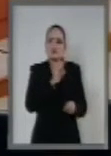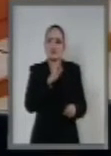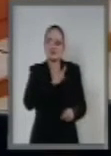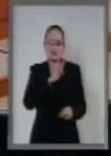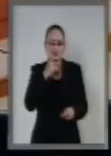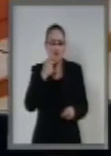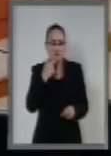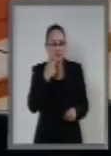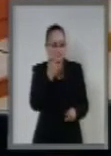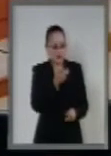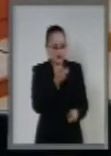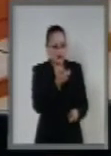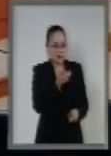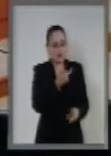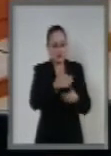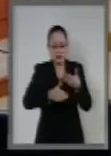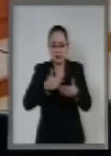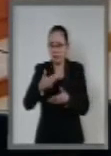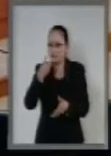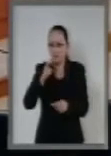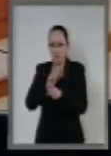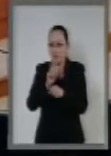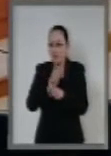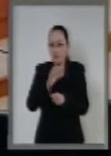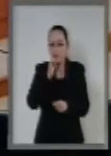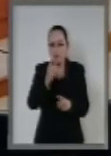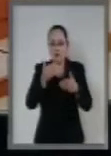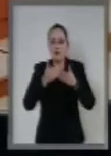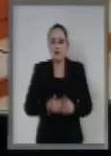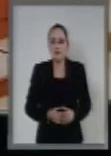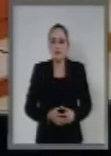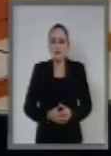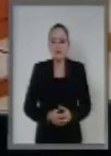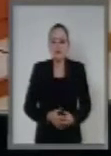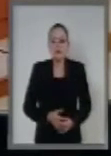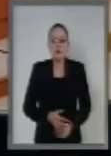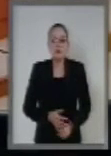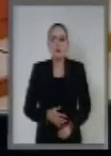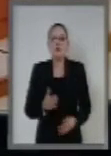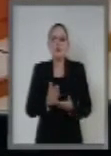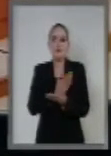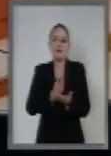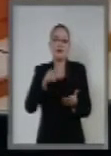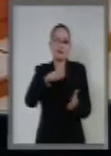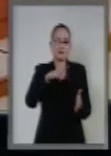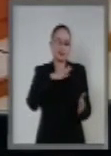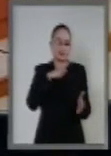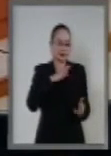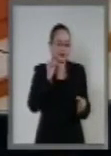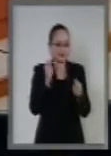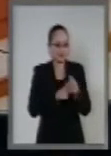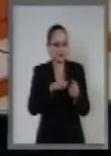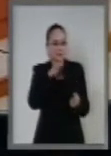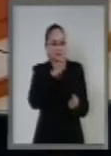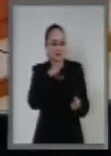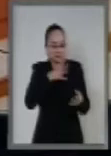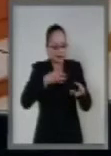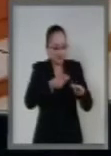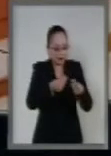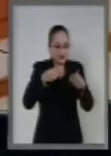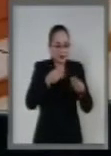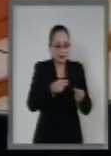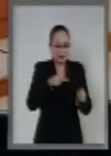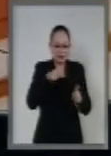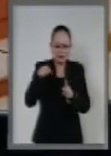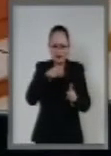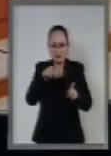estos recursos. Aparte de que, indudablemente, hay muchos casos de malos manejos del gasto público, un